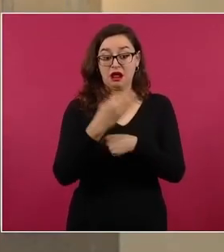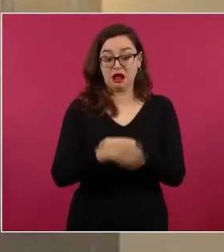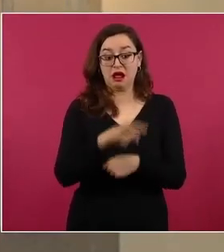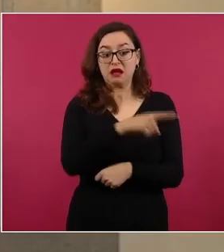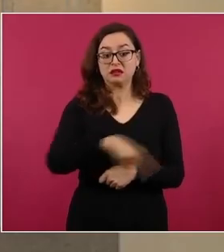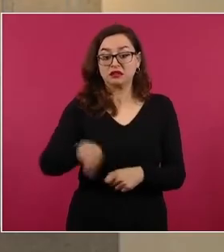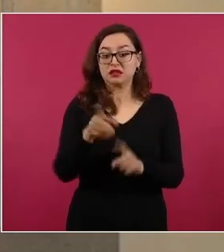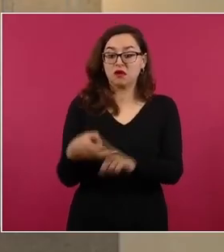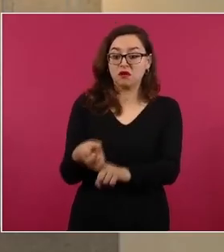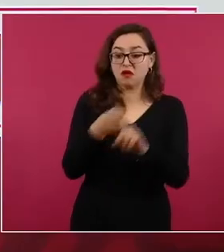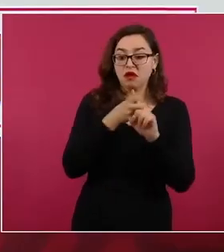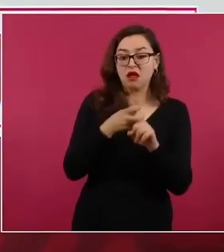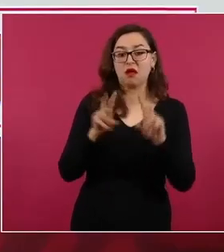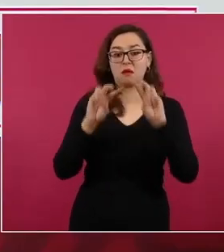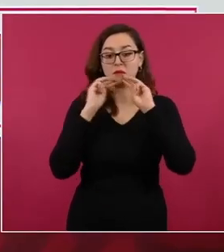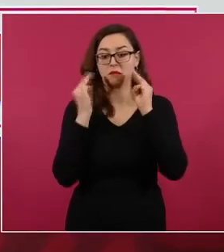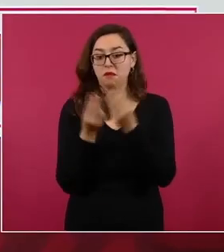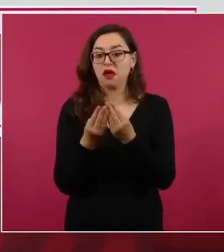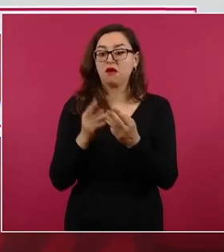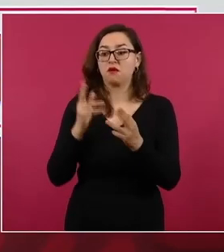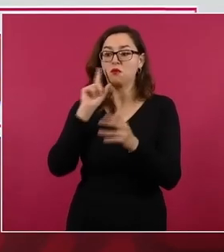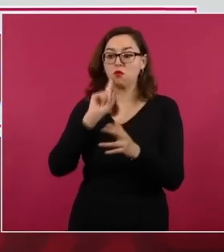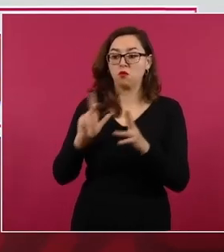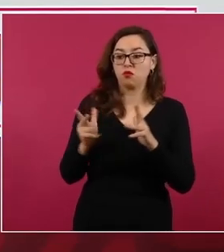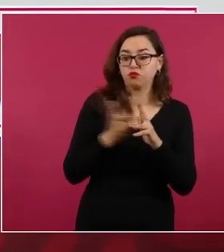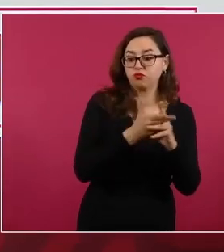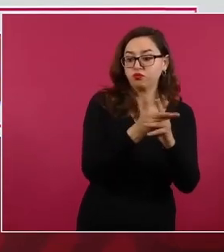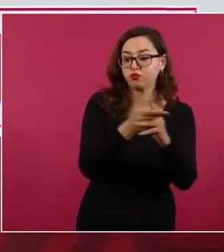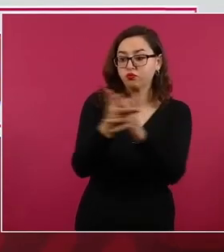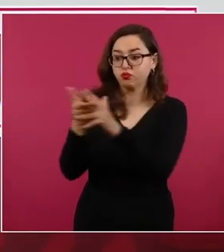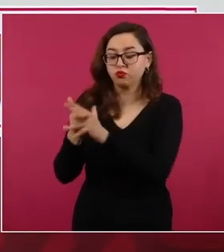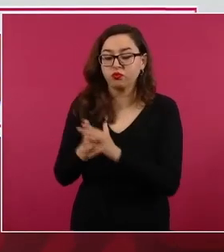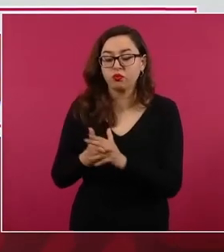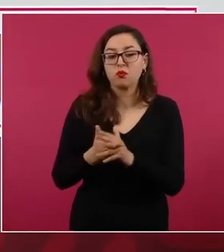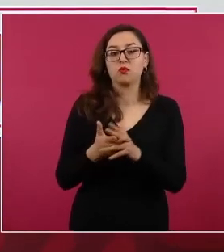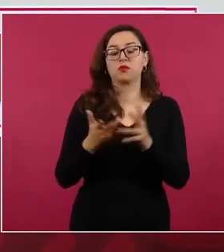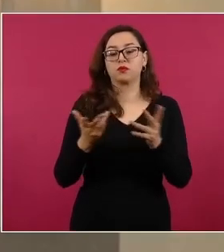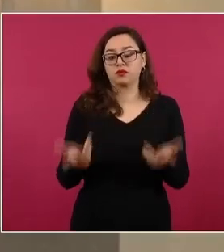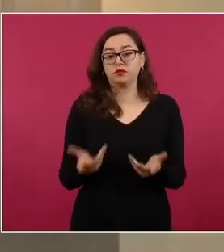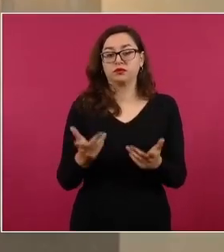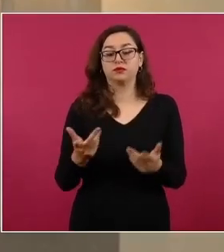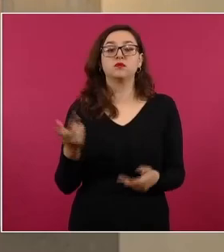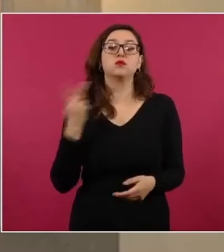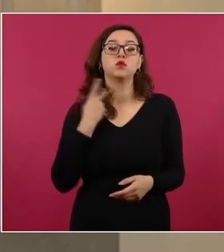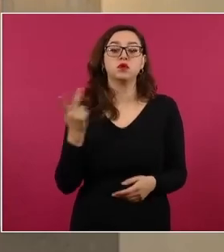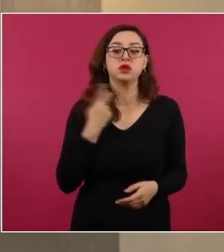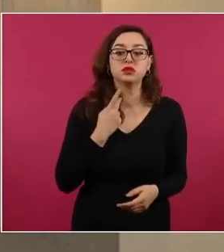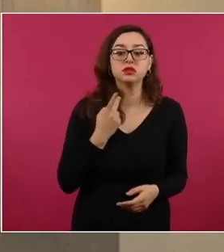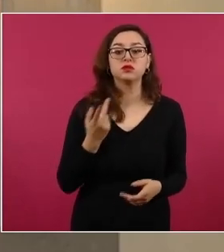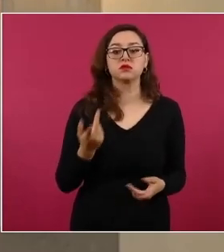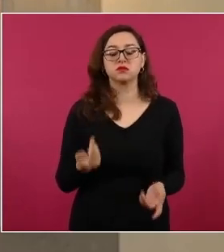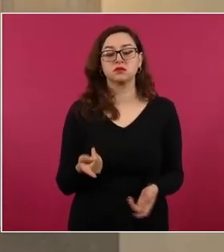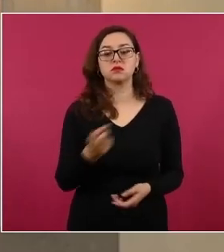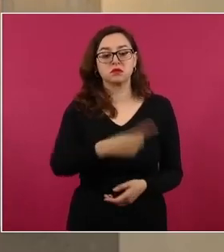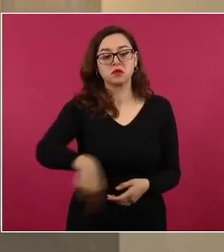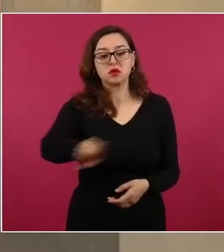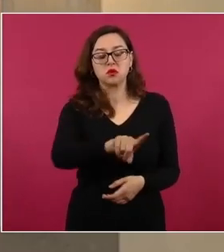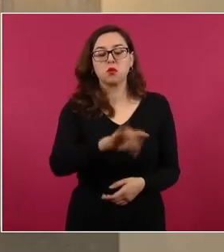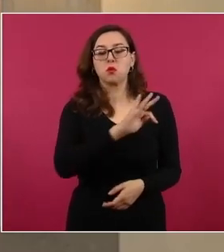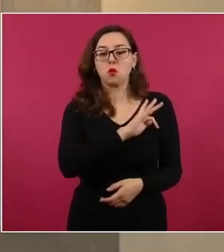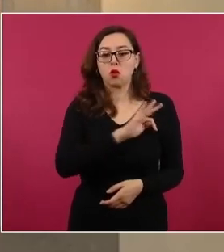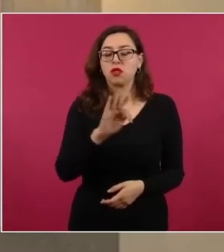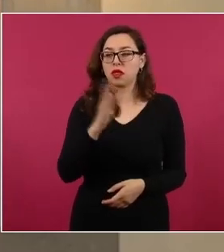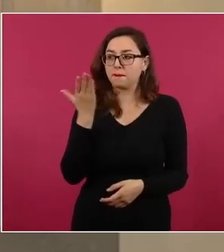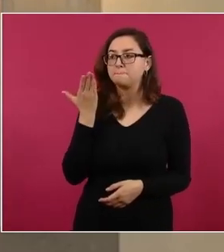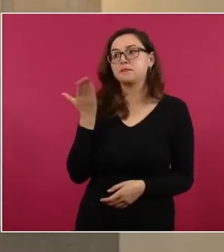feminicidas, entre otros delitos o también delincuentes de cuello blanco, podrían solicitar